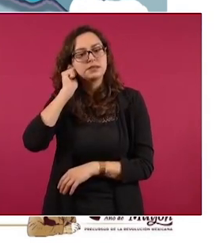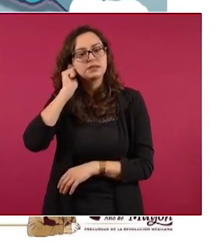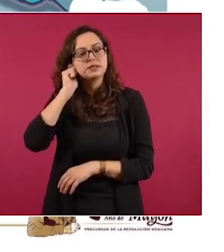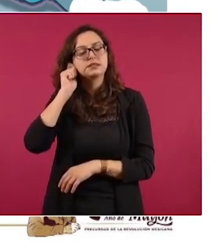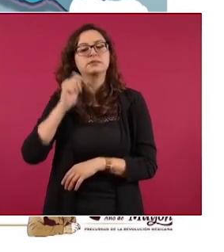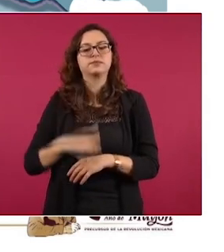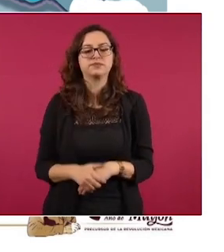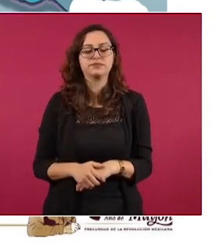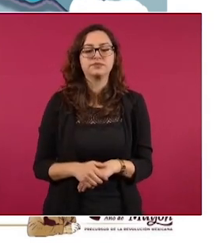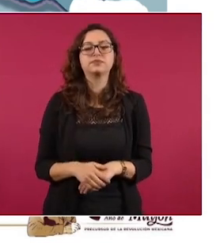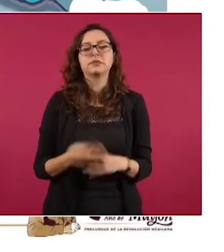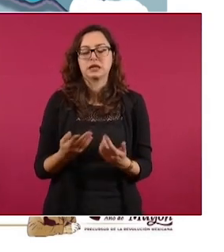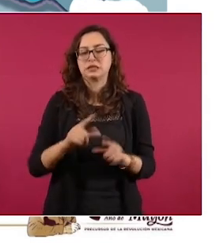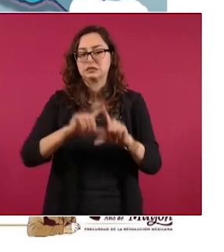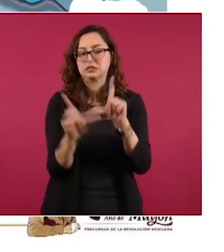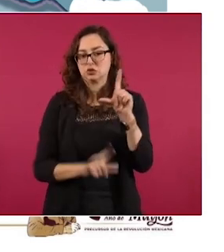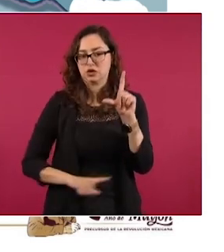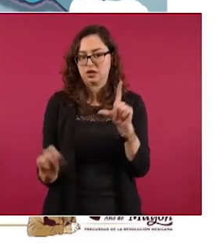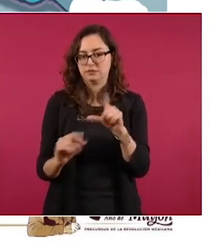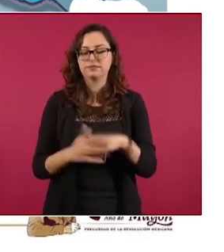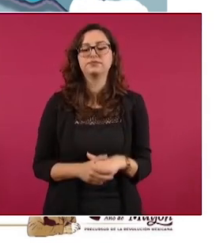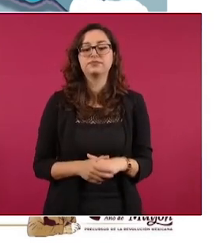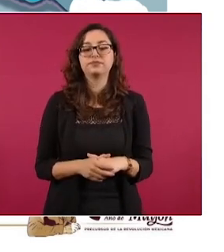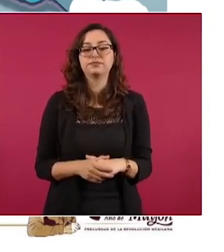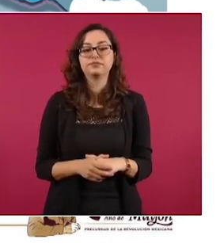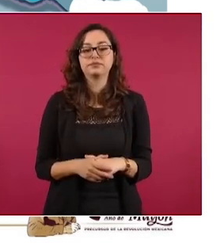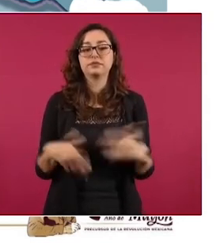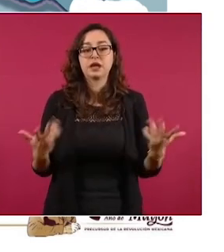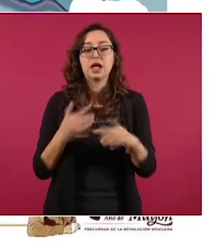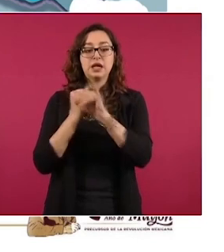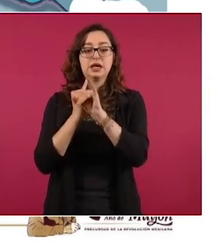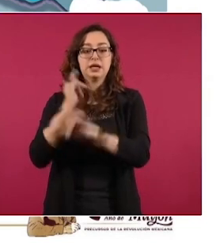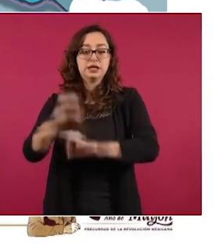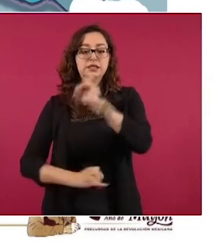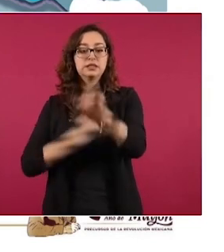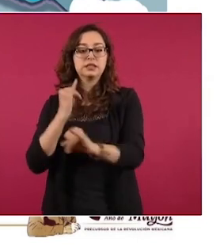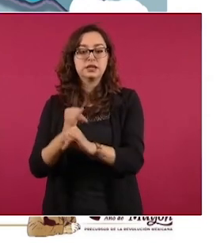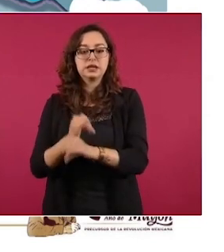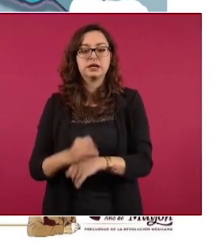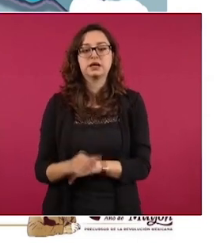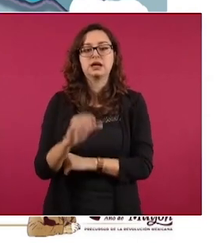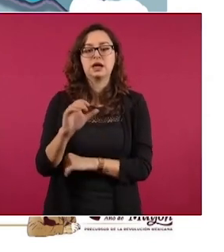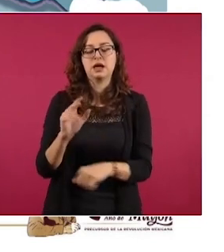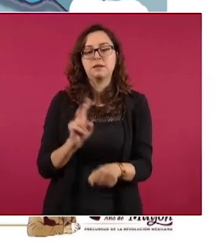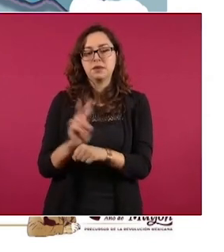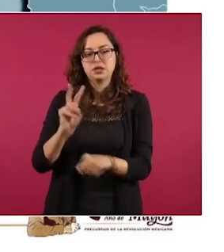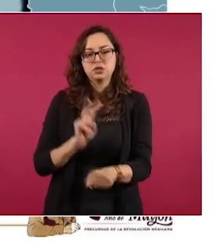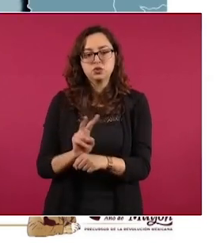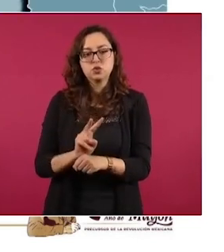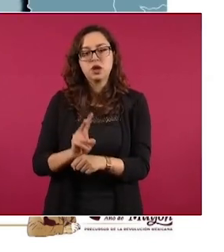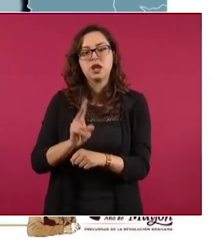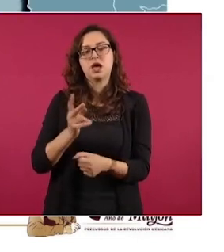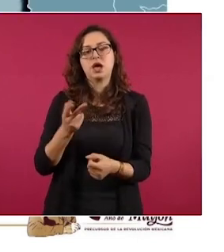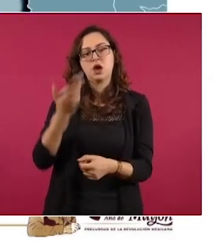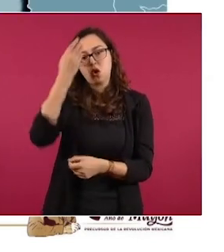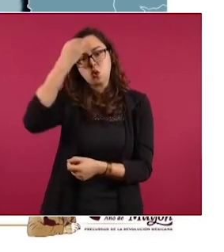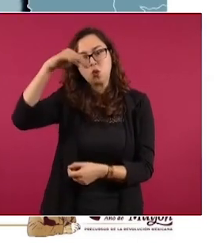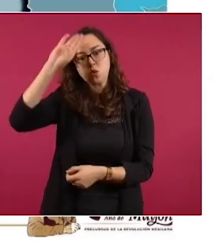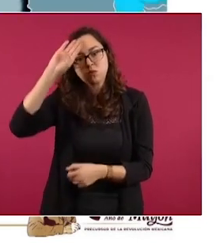y por lo que respecta a los vuelos internacionales tenemos a Caracas La Habana